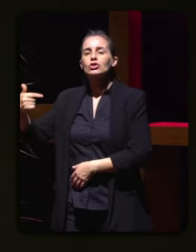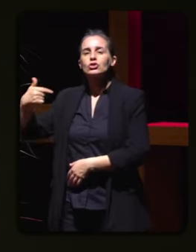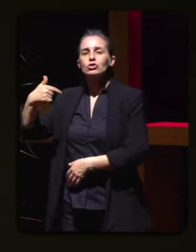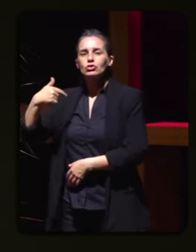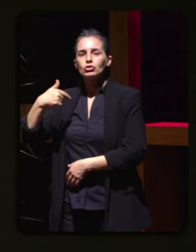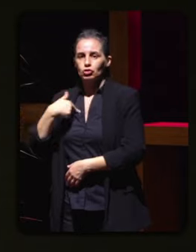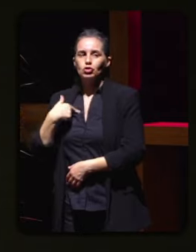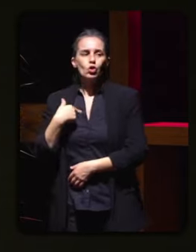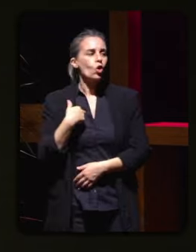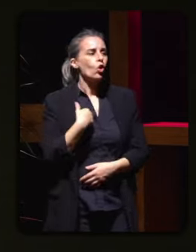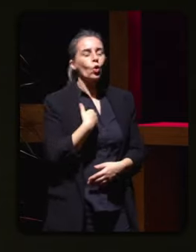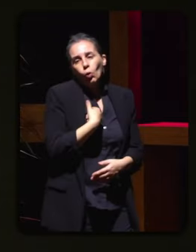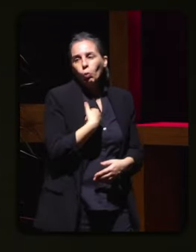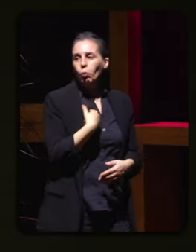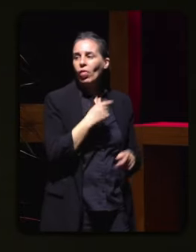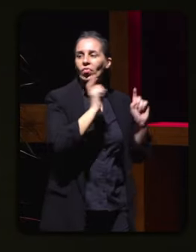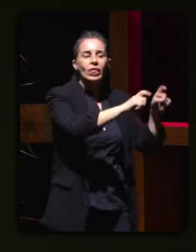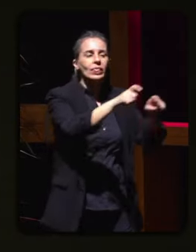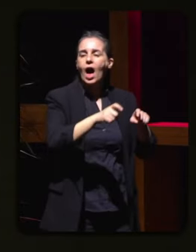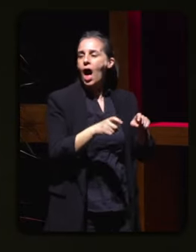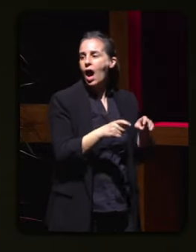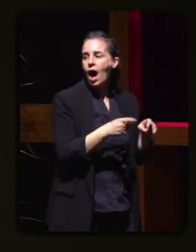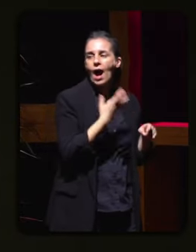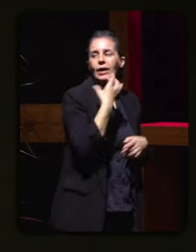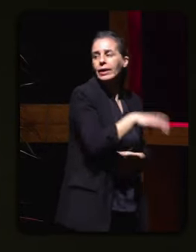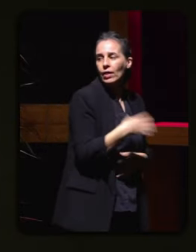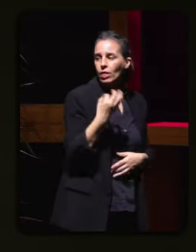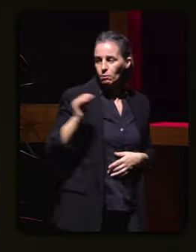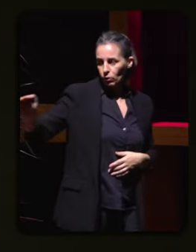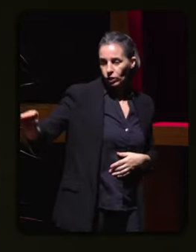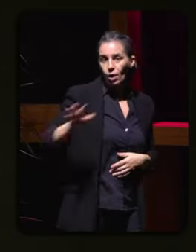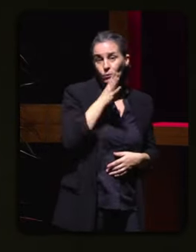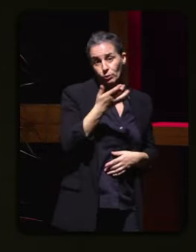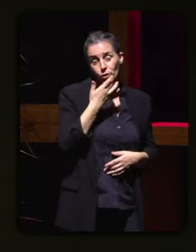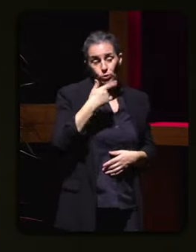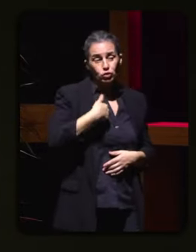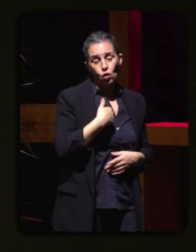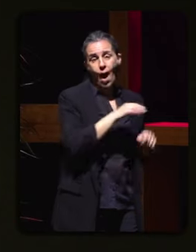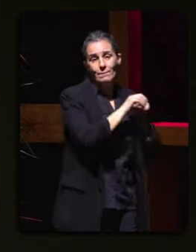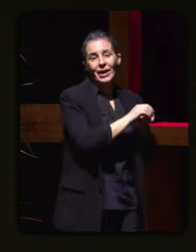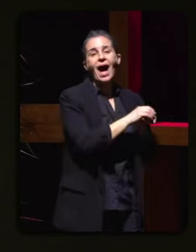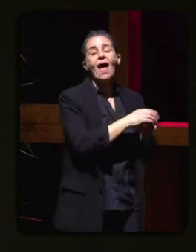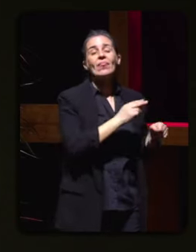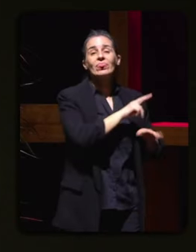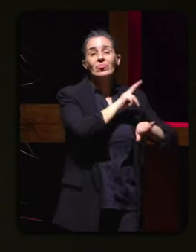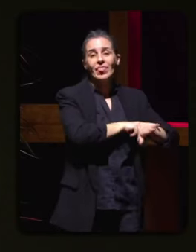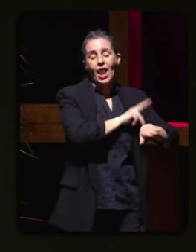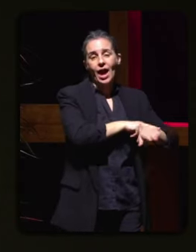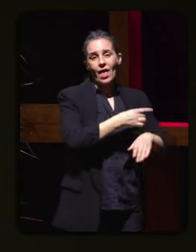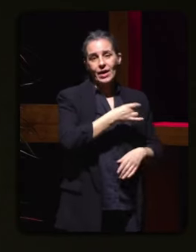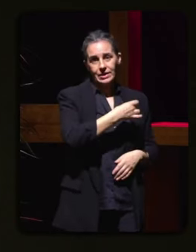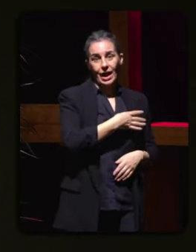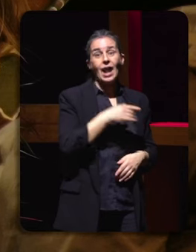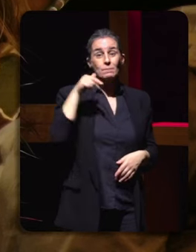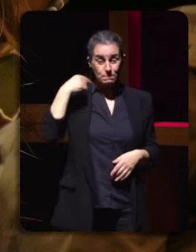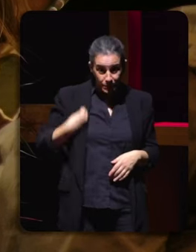sair porque non lle parecía adecuado que eu fose amiga da delegada sindical isto ocorría en Galicia hai 30 anos